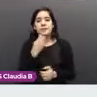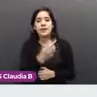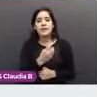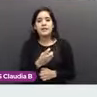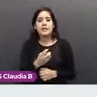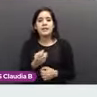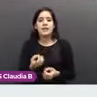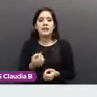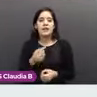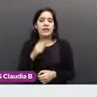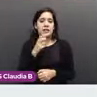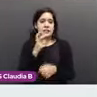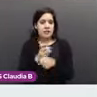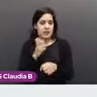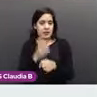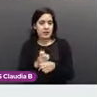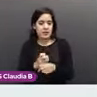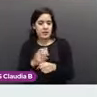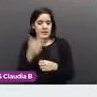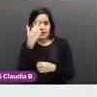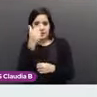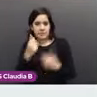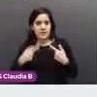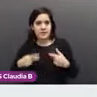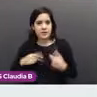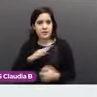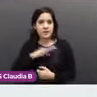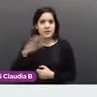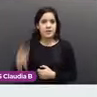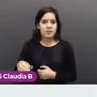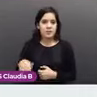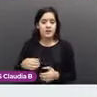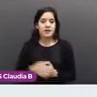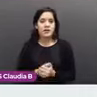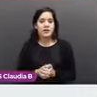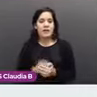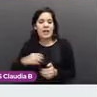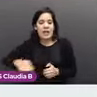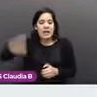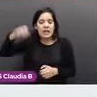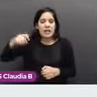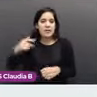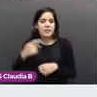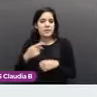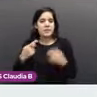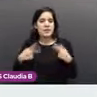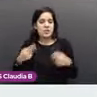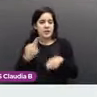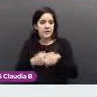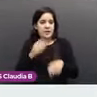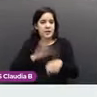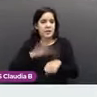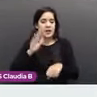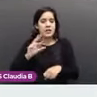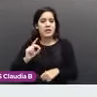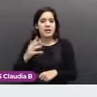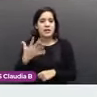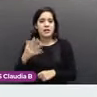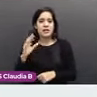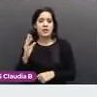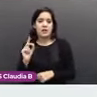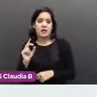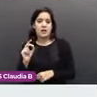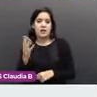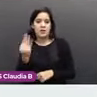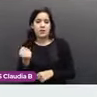años. El grupo mayormente afectado va a ser de 35 a 39 años de edad. En el 2020, el cáncer de cervix